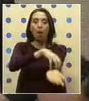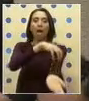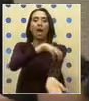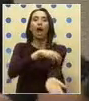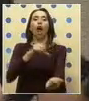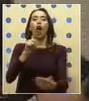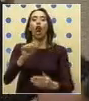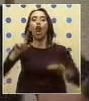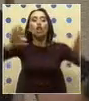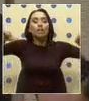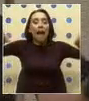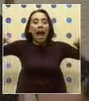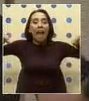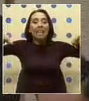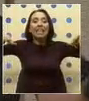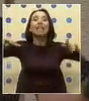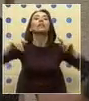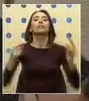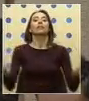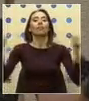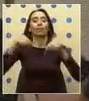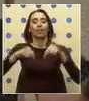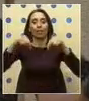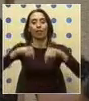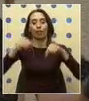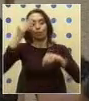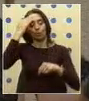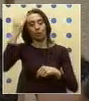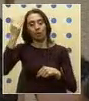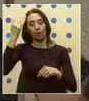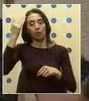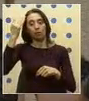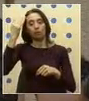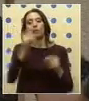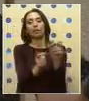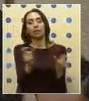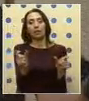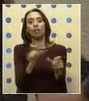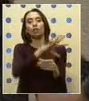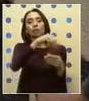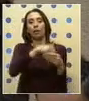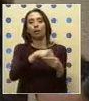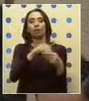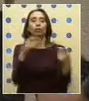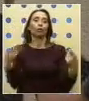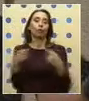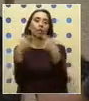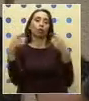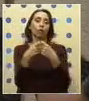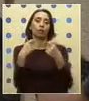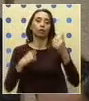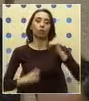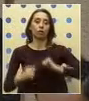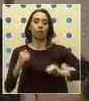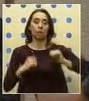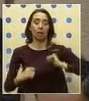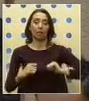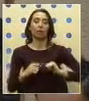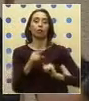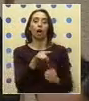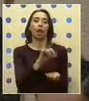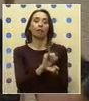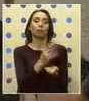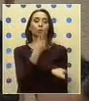que también han estado presentes en el día de hoy y que son parte de esta conflictividad tan dramática que afecta a esta